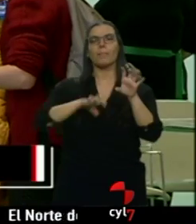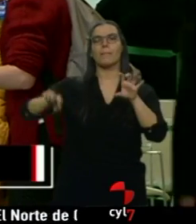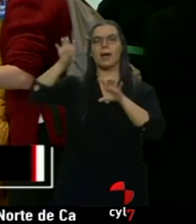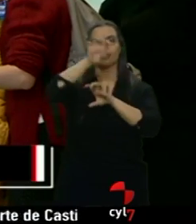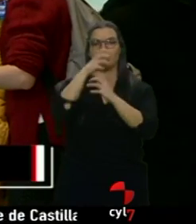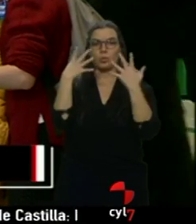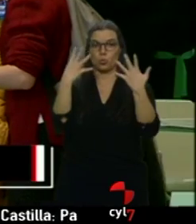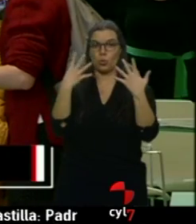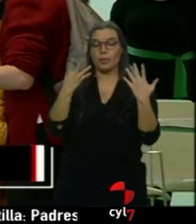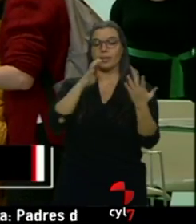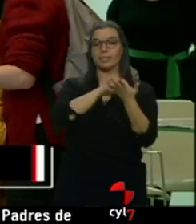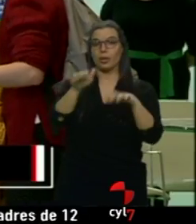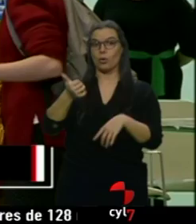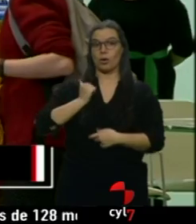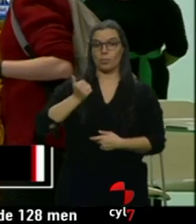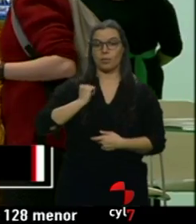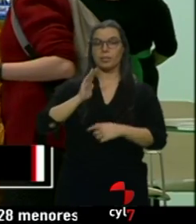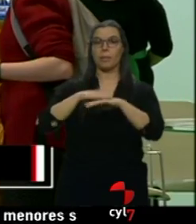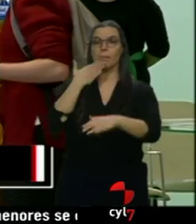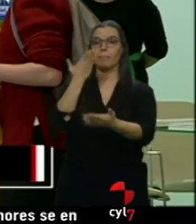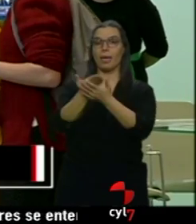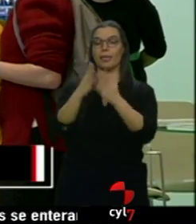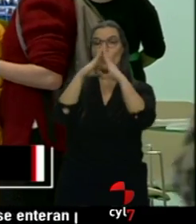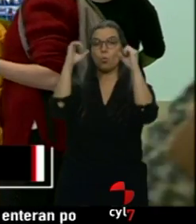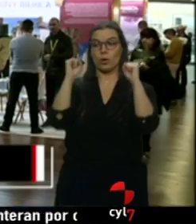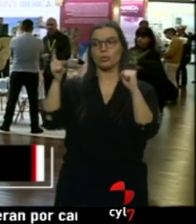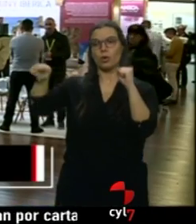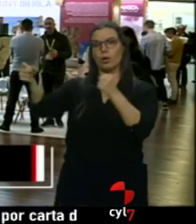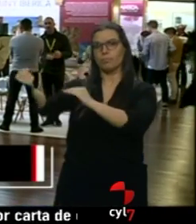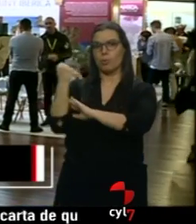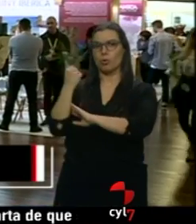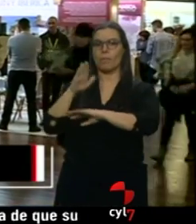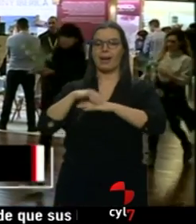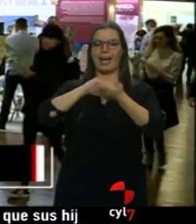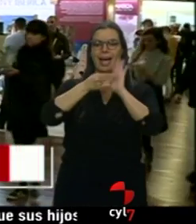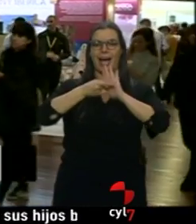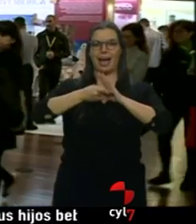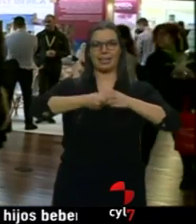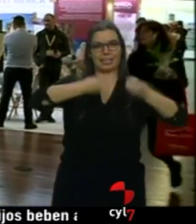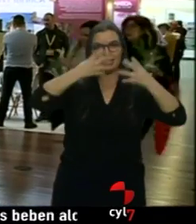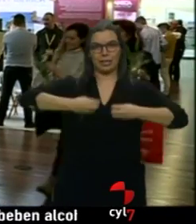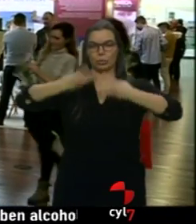Castilla y León ha aprovechado la cita para pedir a la Unesco apoyo para la arquitectura mozárabe en la pelusula.